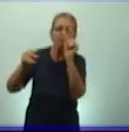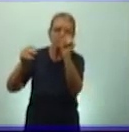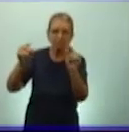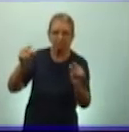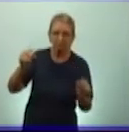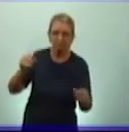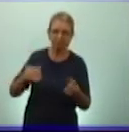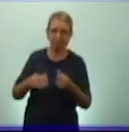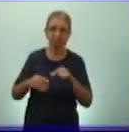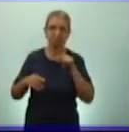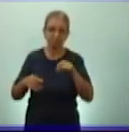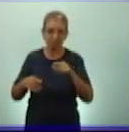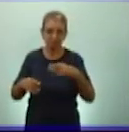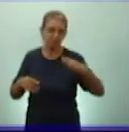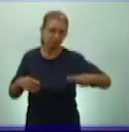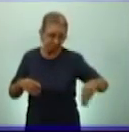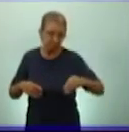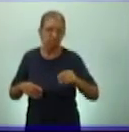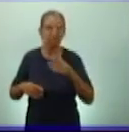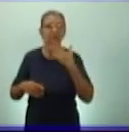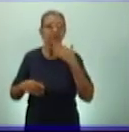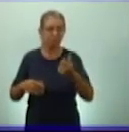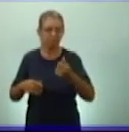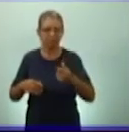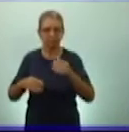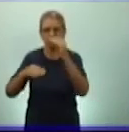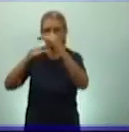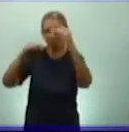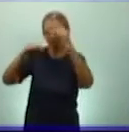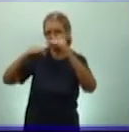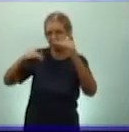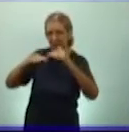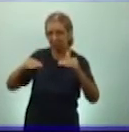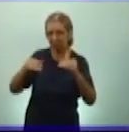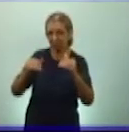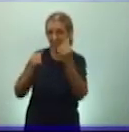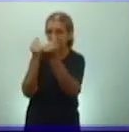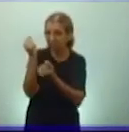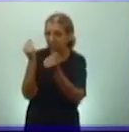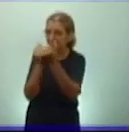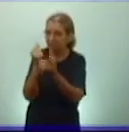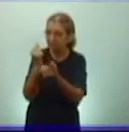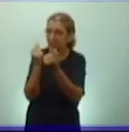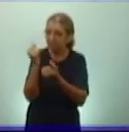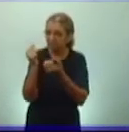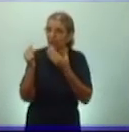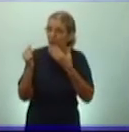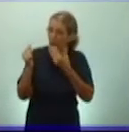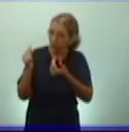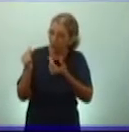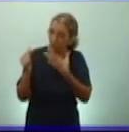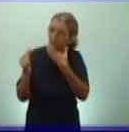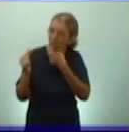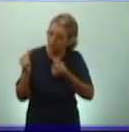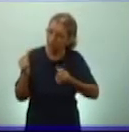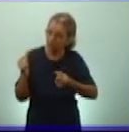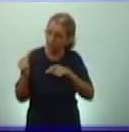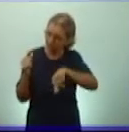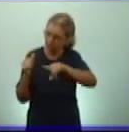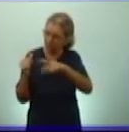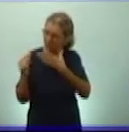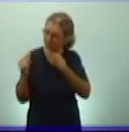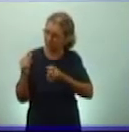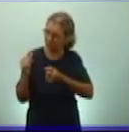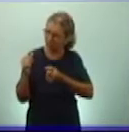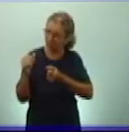Fíjense, ustedes vieron en el video algunos de los cultivos principales. Está el maíz. El maíz es uno de los buenos, sabrosos, alimentos sabrosos de la